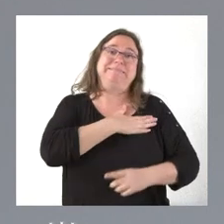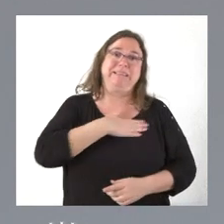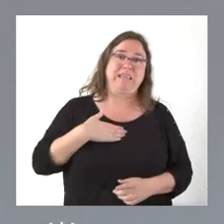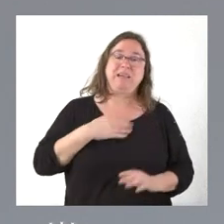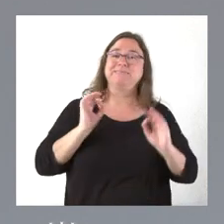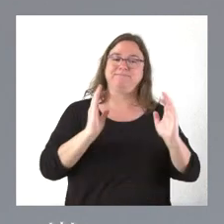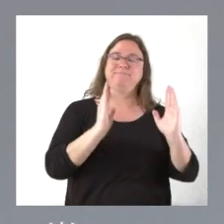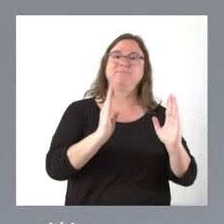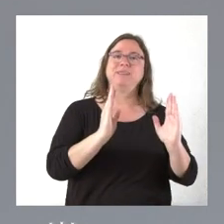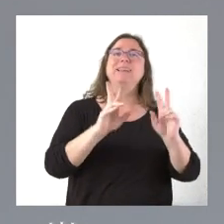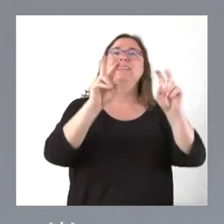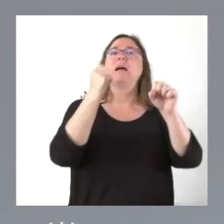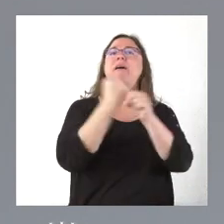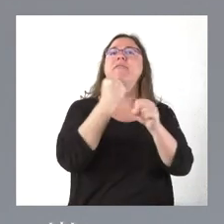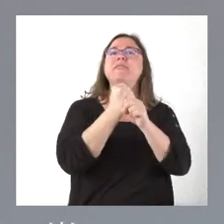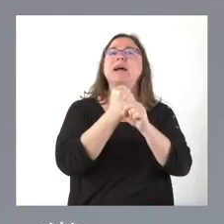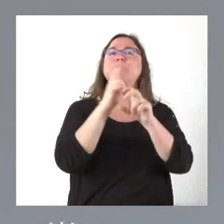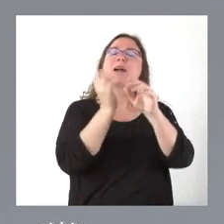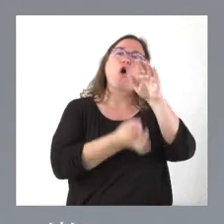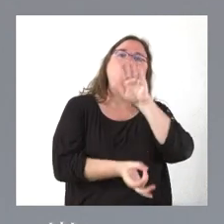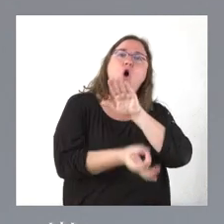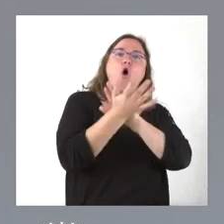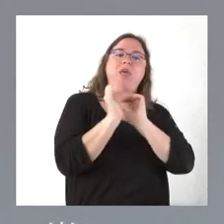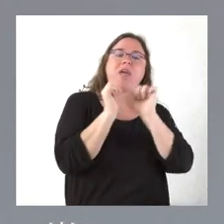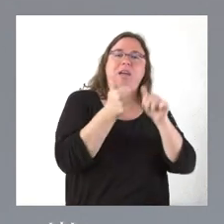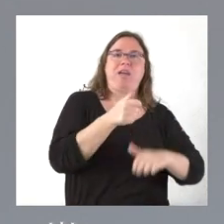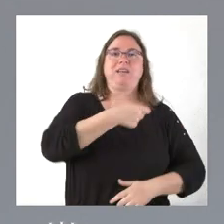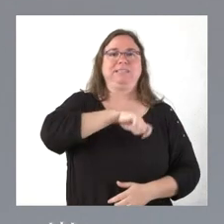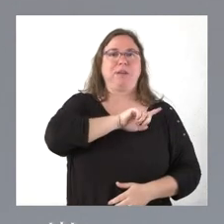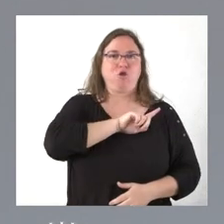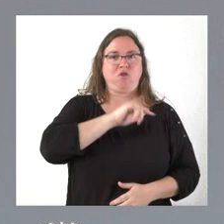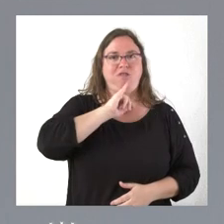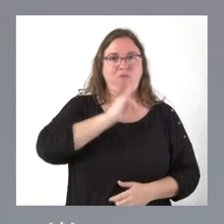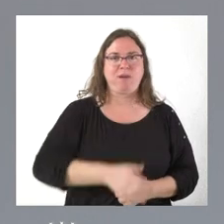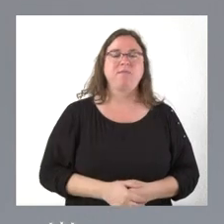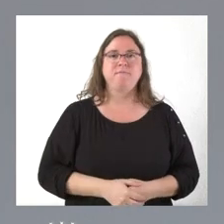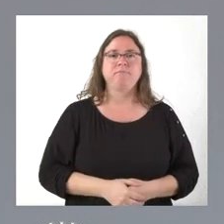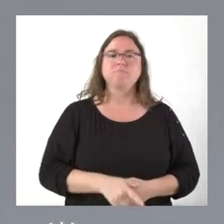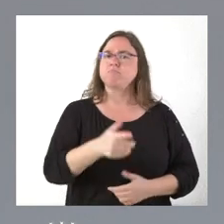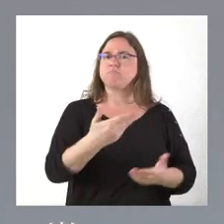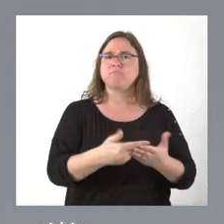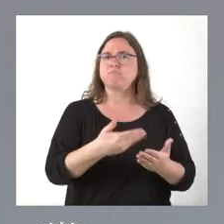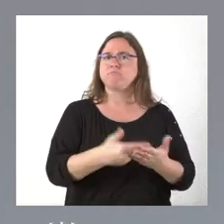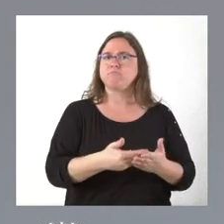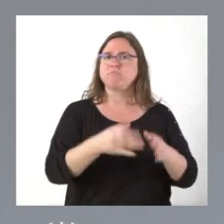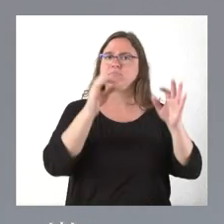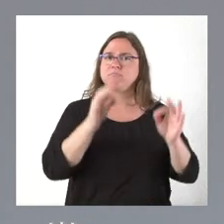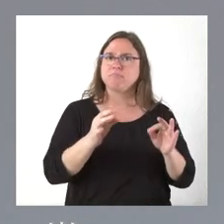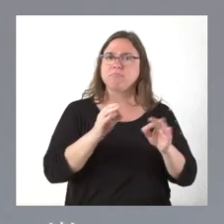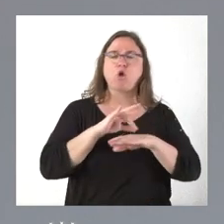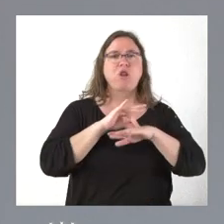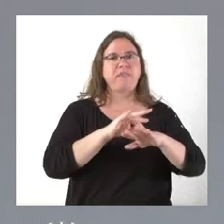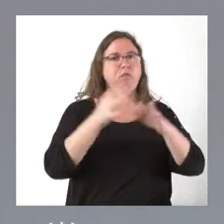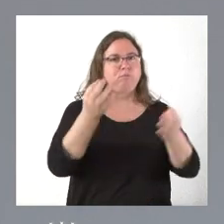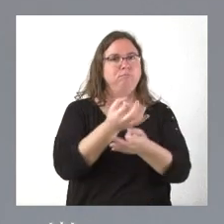que es del trabajo sobre los orígenes y eso está perfectamente orientado.